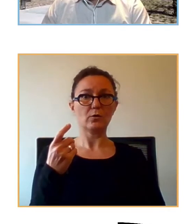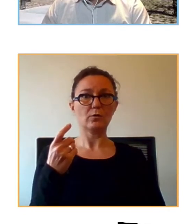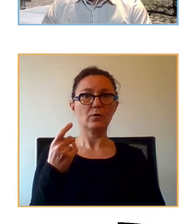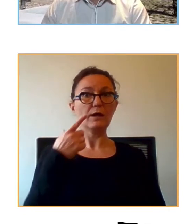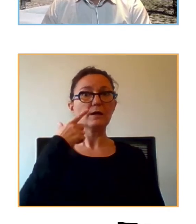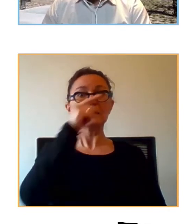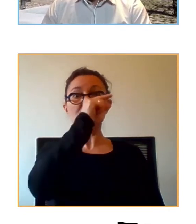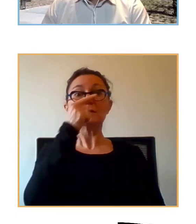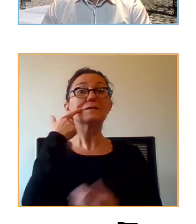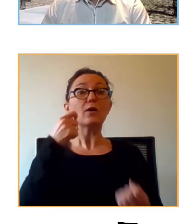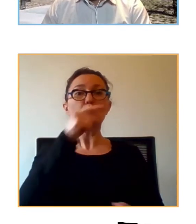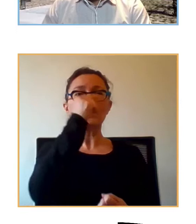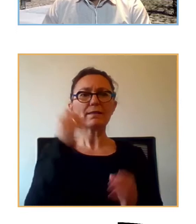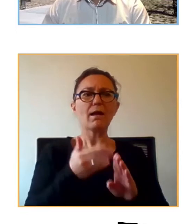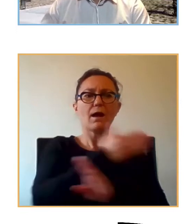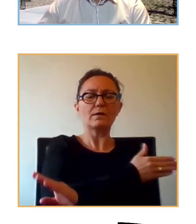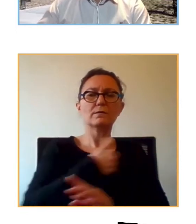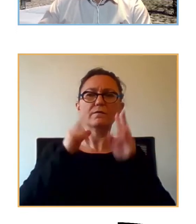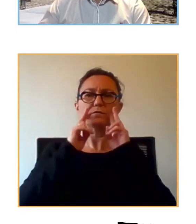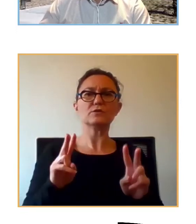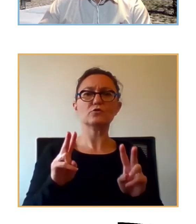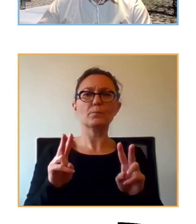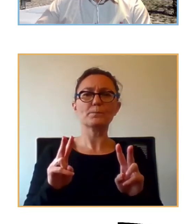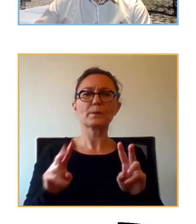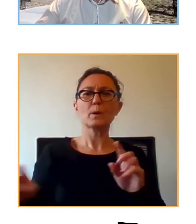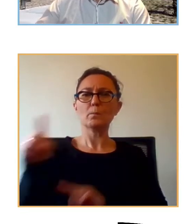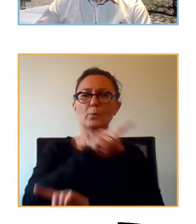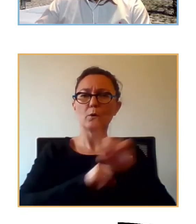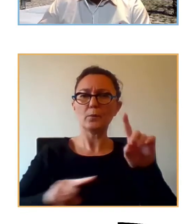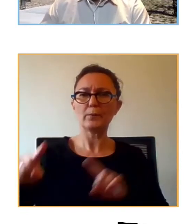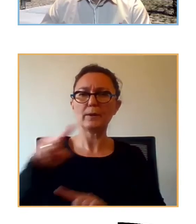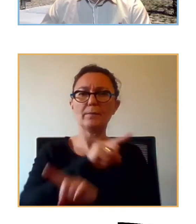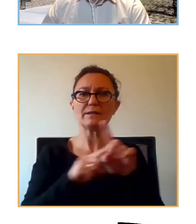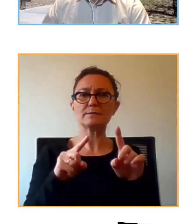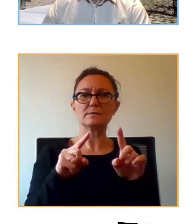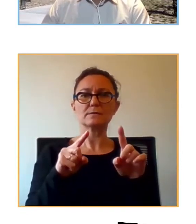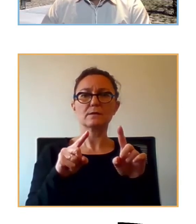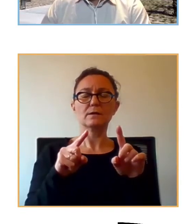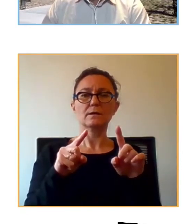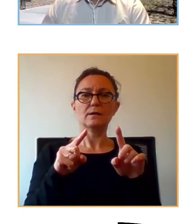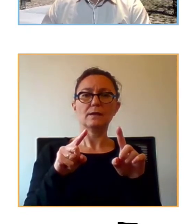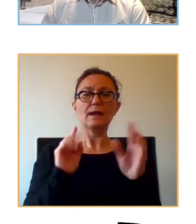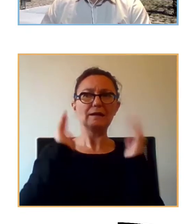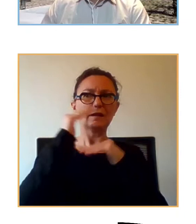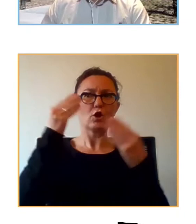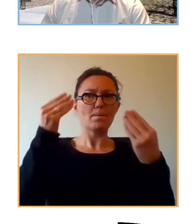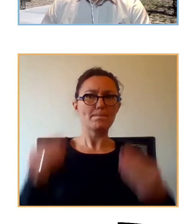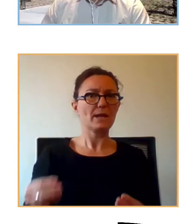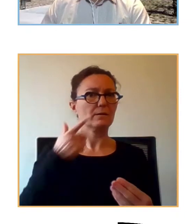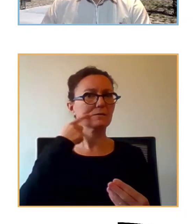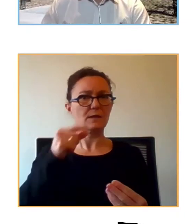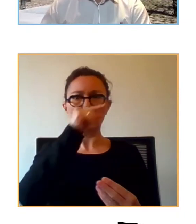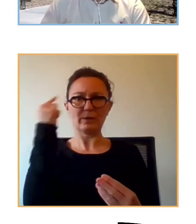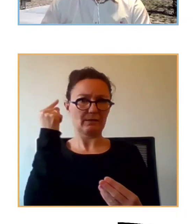problemas de deterioro de reducción de la salud mental y del bienestar entre los jóvenes